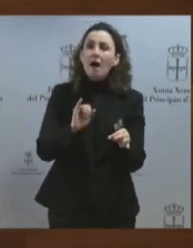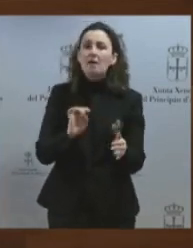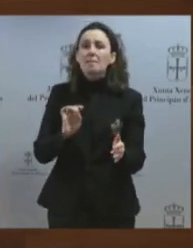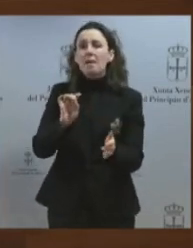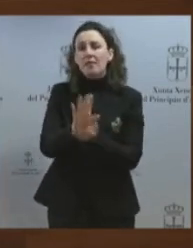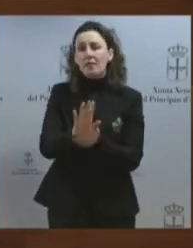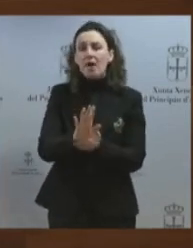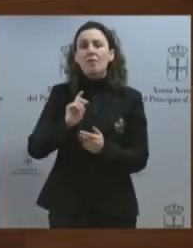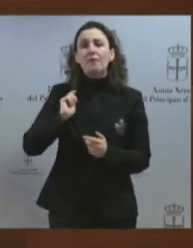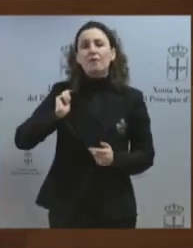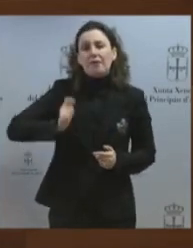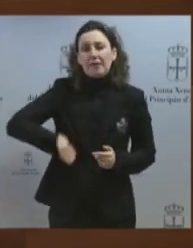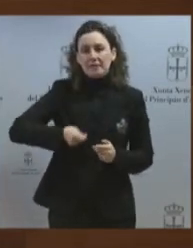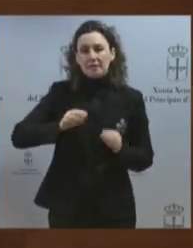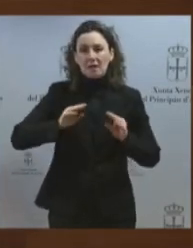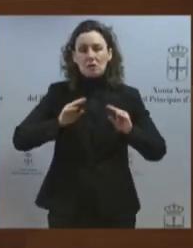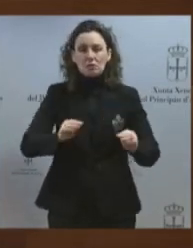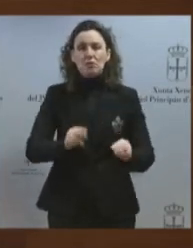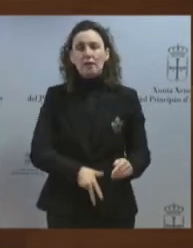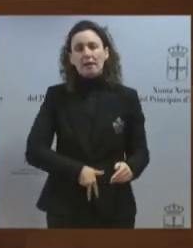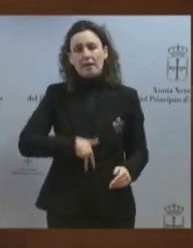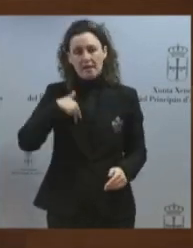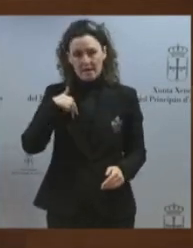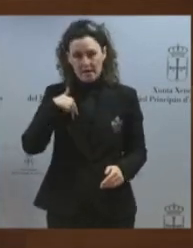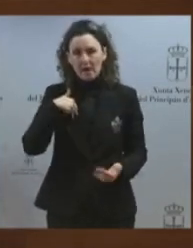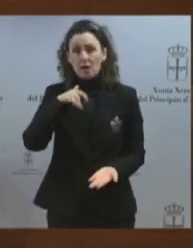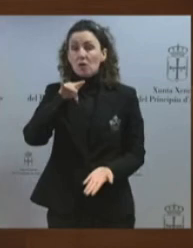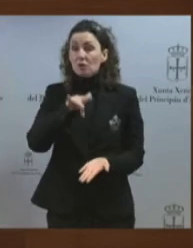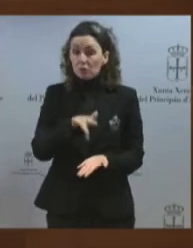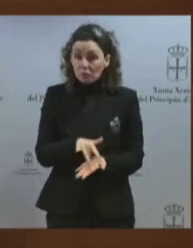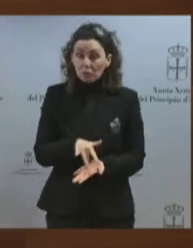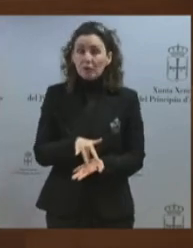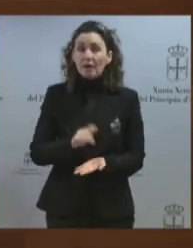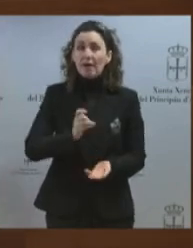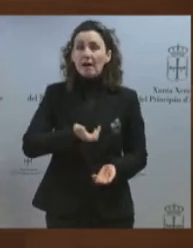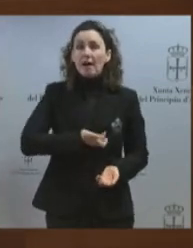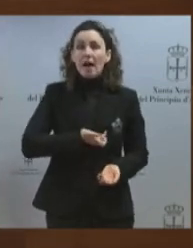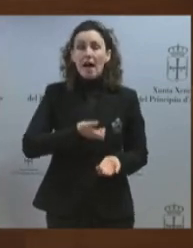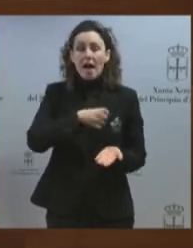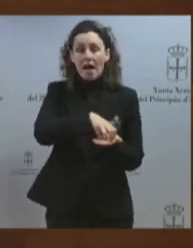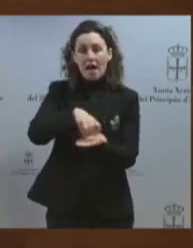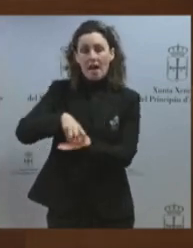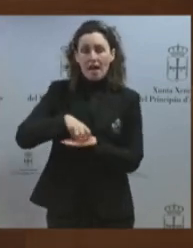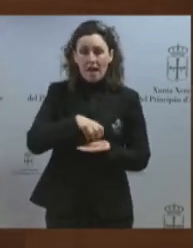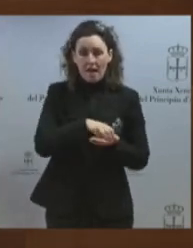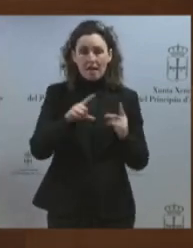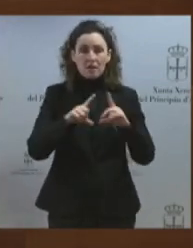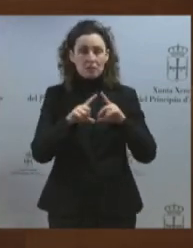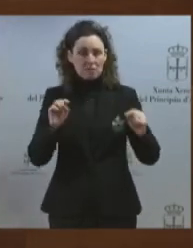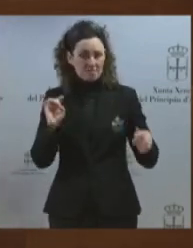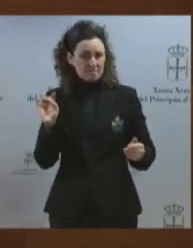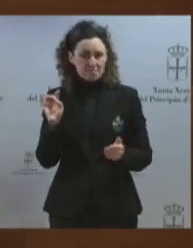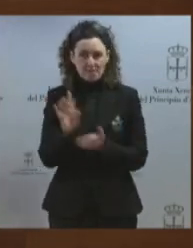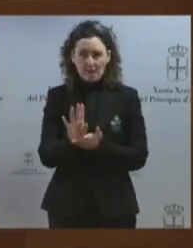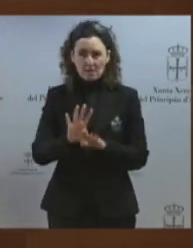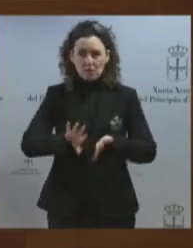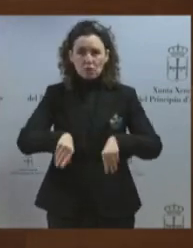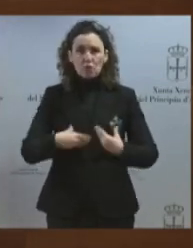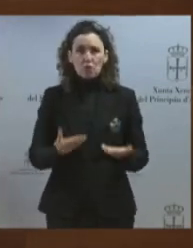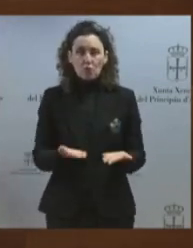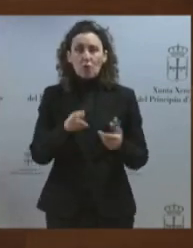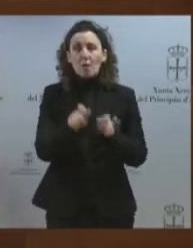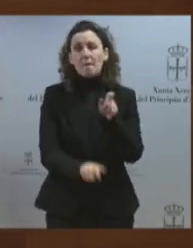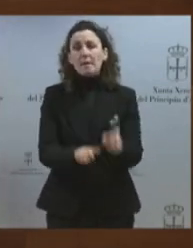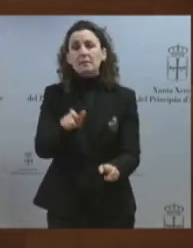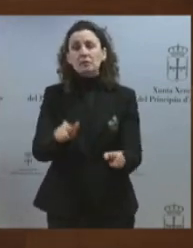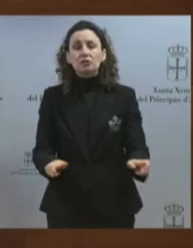desde cada una de las alcaldías de los municipios asturianos sobre las personas que habían ejercido el cargo